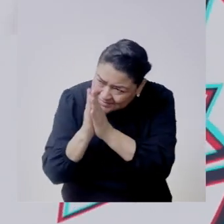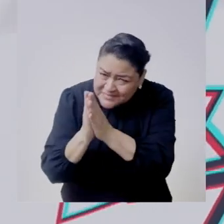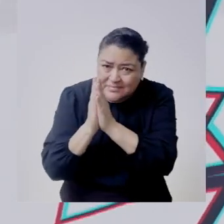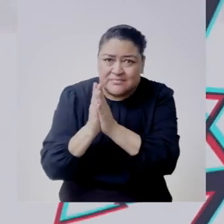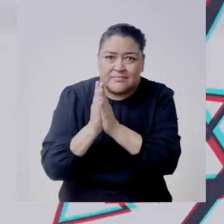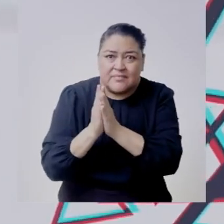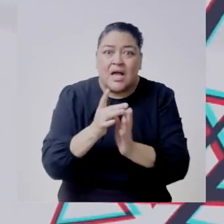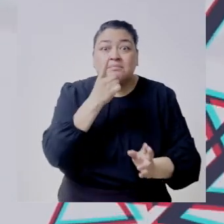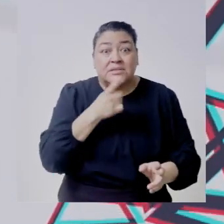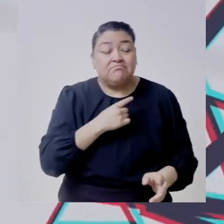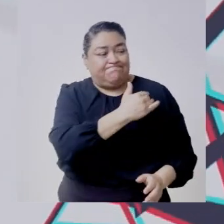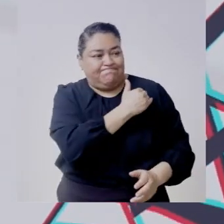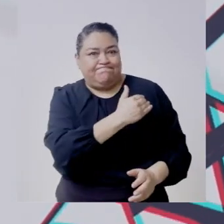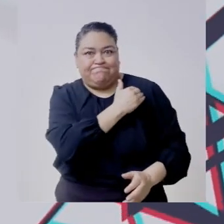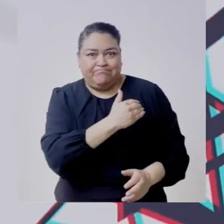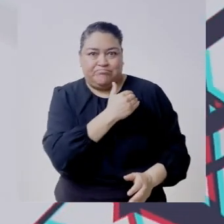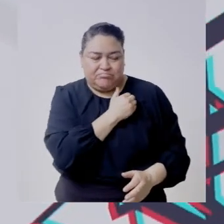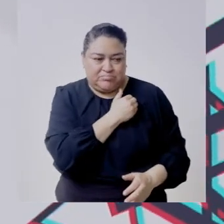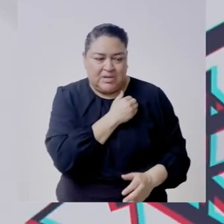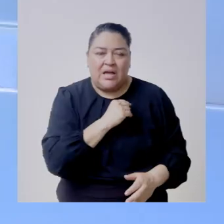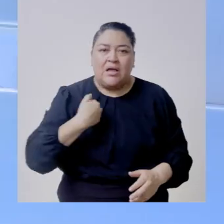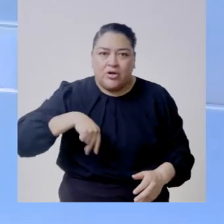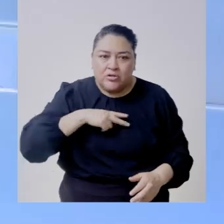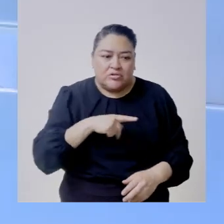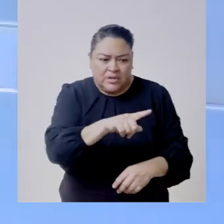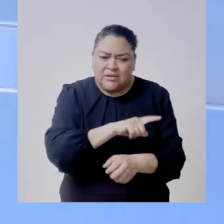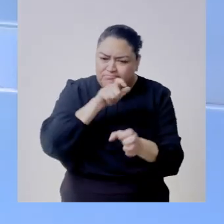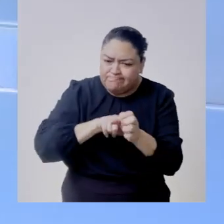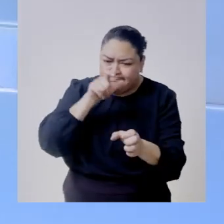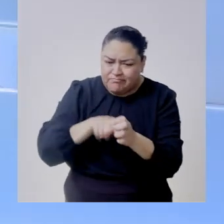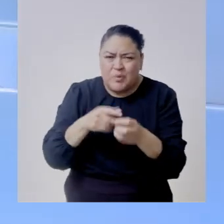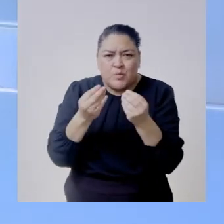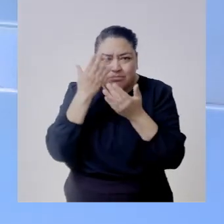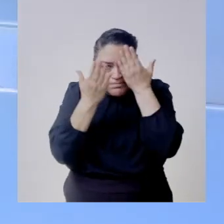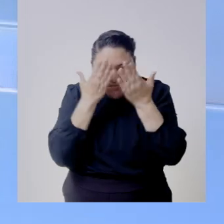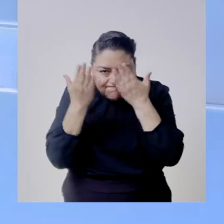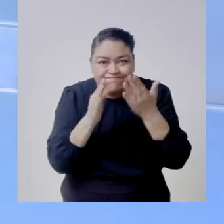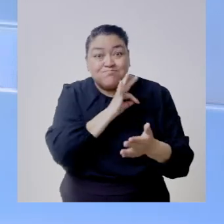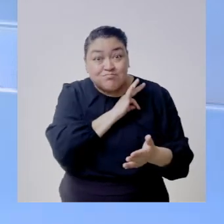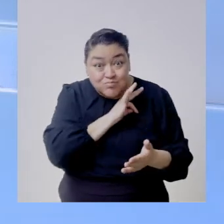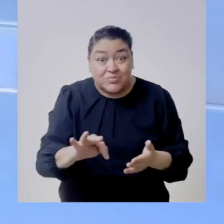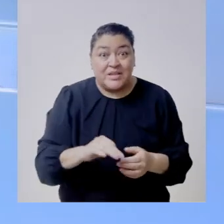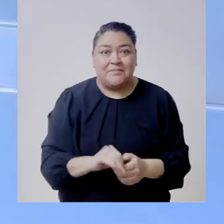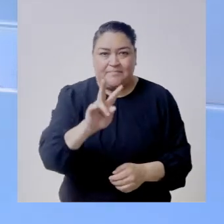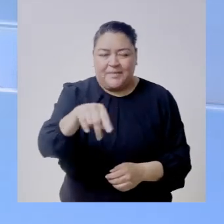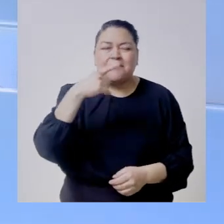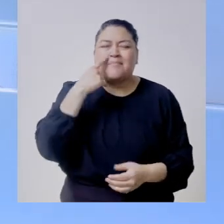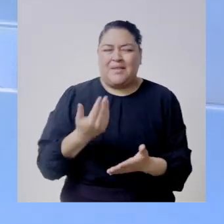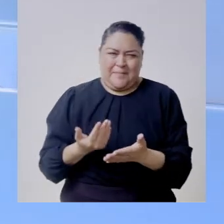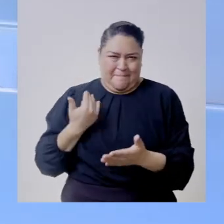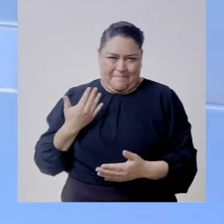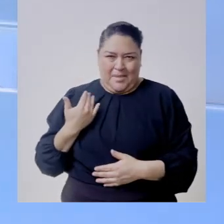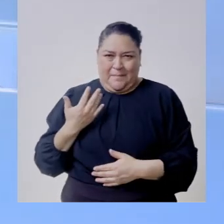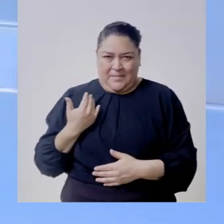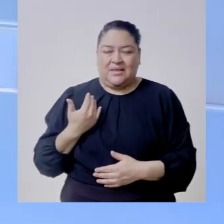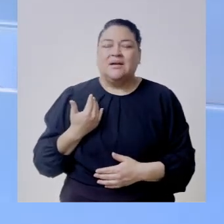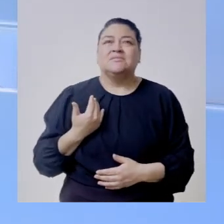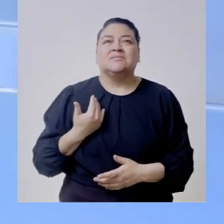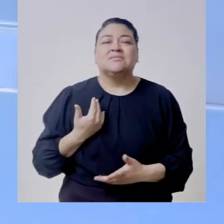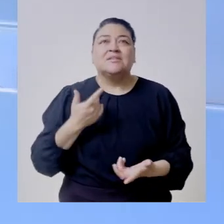de las diferentes actividades que tenemos para que puedan estudiar muchas personas con nosotros fíjate que acabamos de